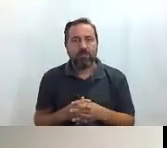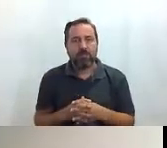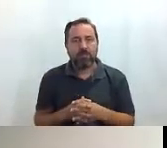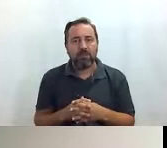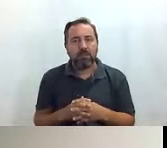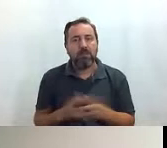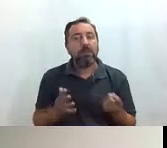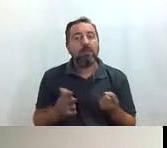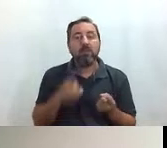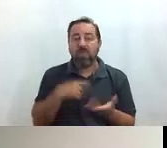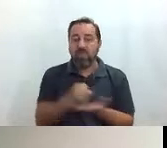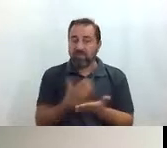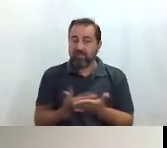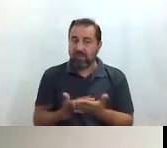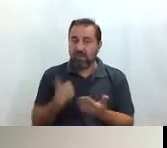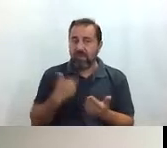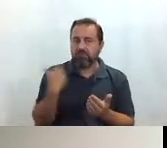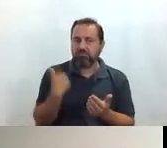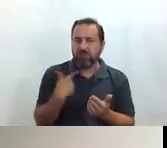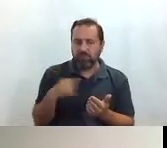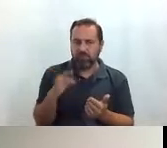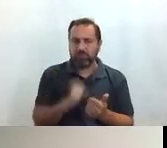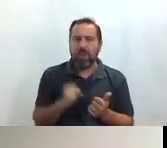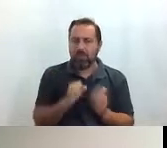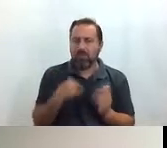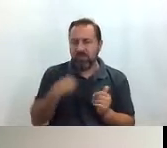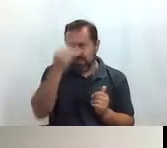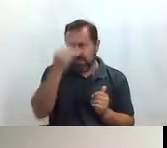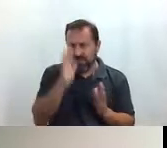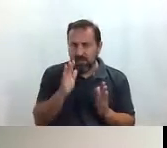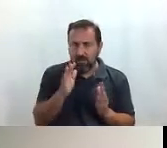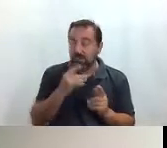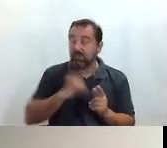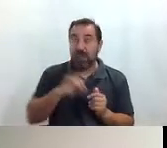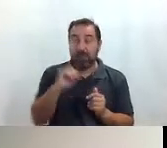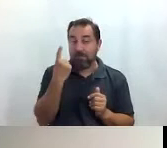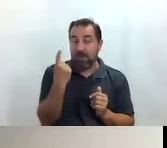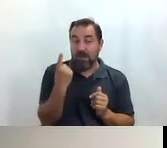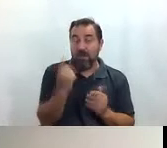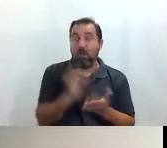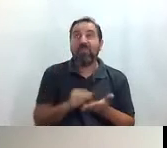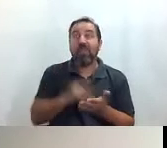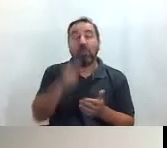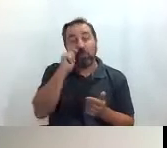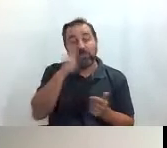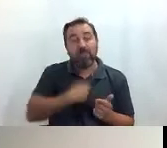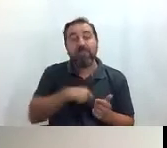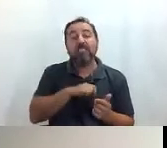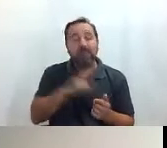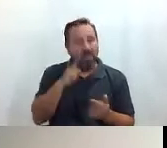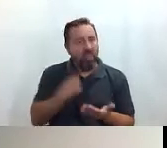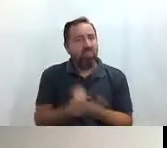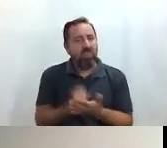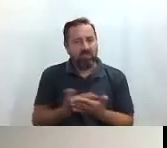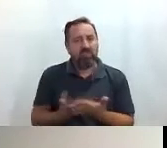Aparte, esta certificación la tenemos desde hace bastantes años. Creo que hemos sido o hemos sido la primera oficina de turismo de España que se certifica en